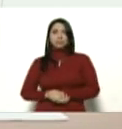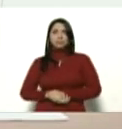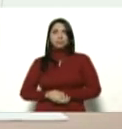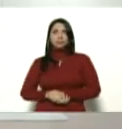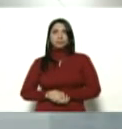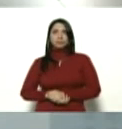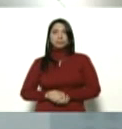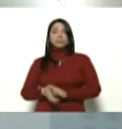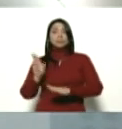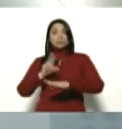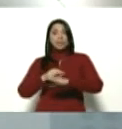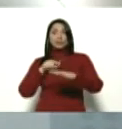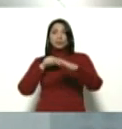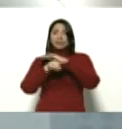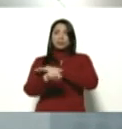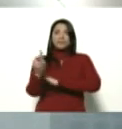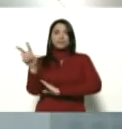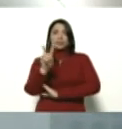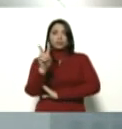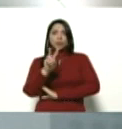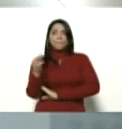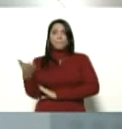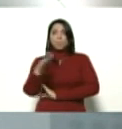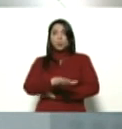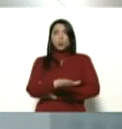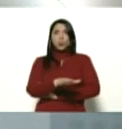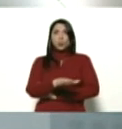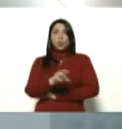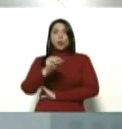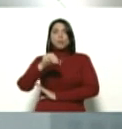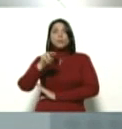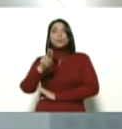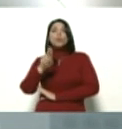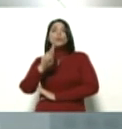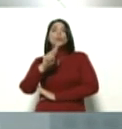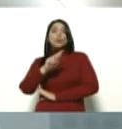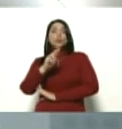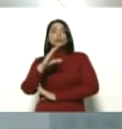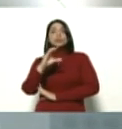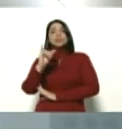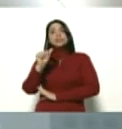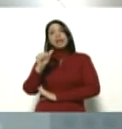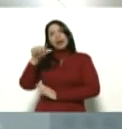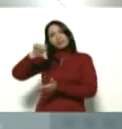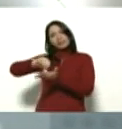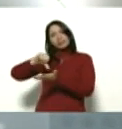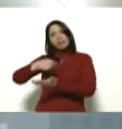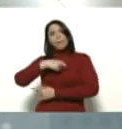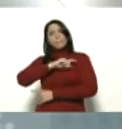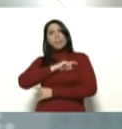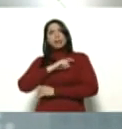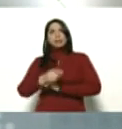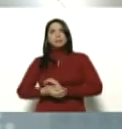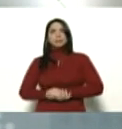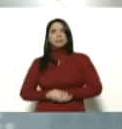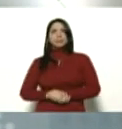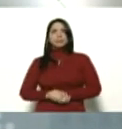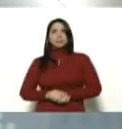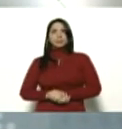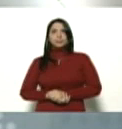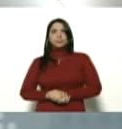Médico internista venezolano, murió en Murcia, España, doctor Nerio Aquiles Balarino González